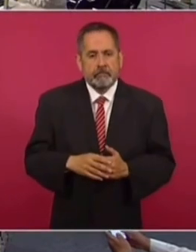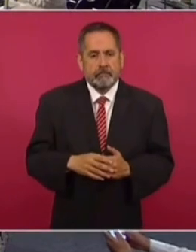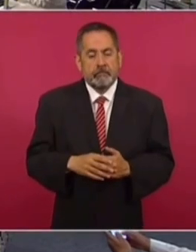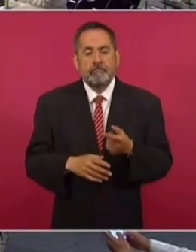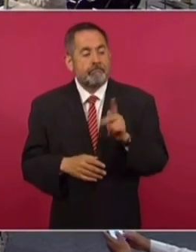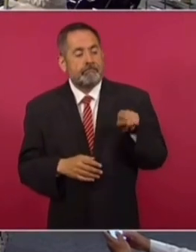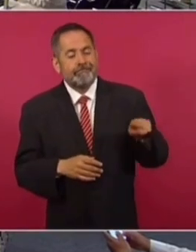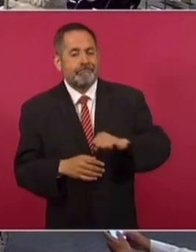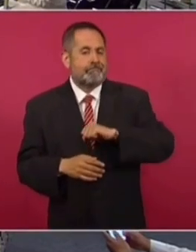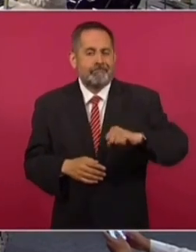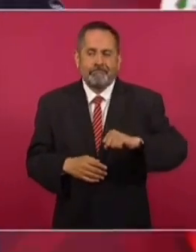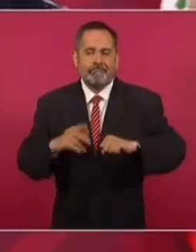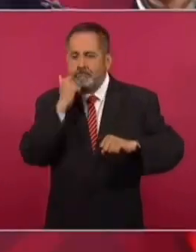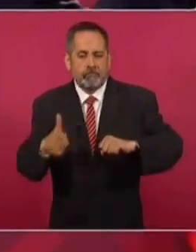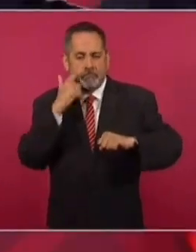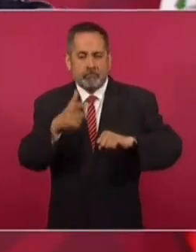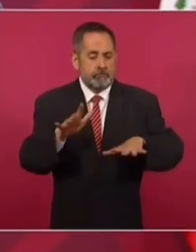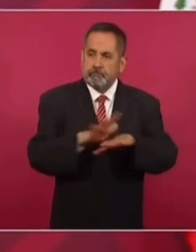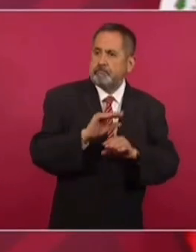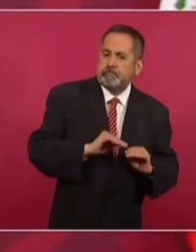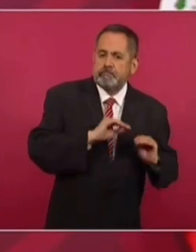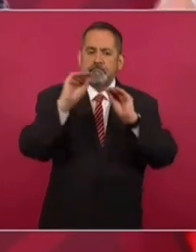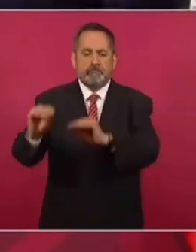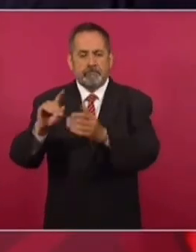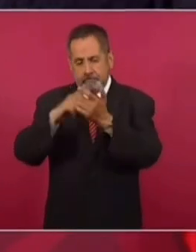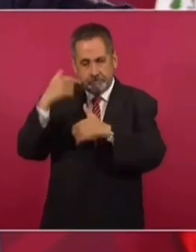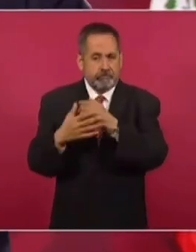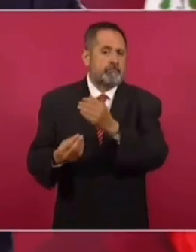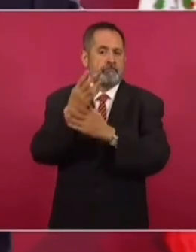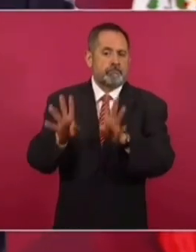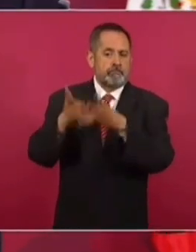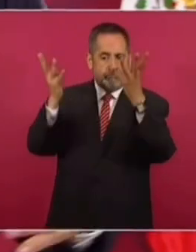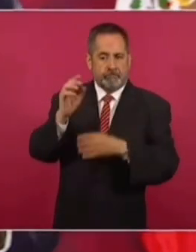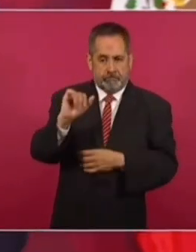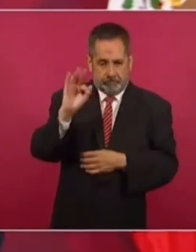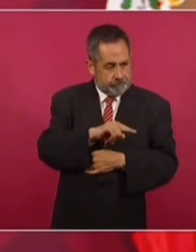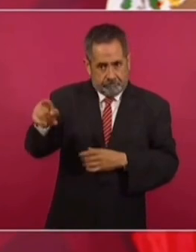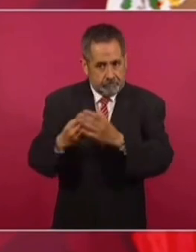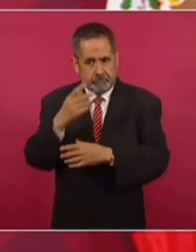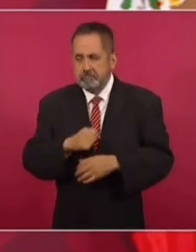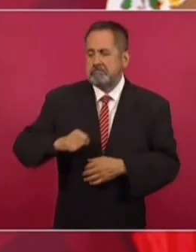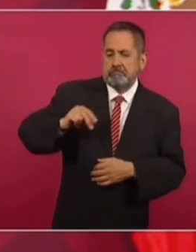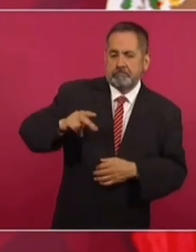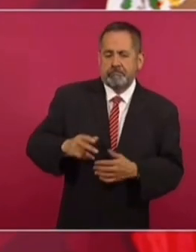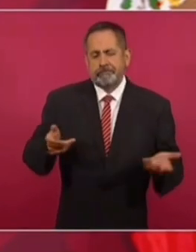Hay resistencias al traslado al nuevo aeropuerto de Felipe Ángeles.